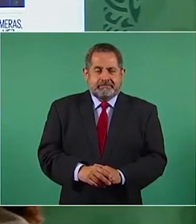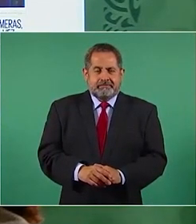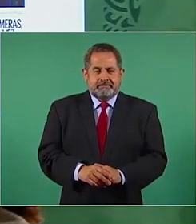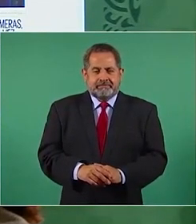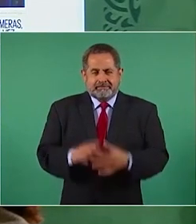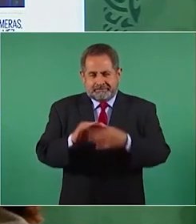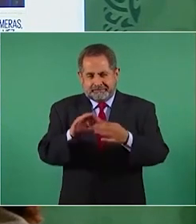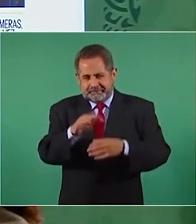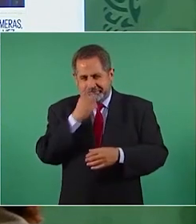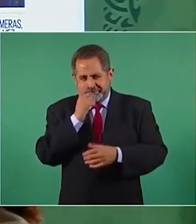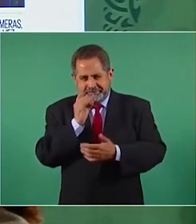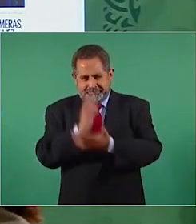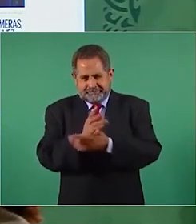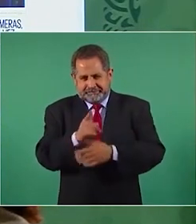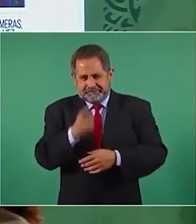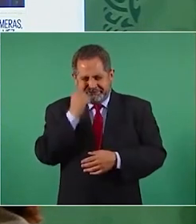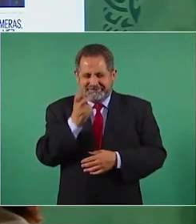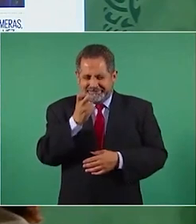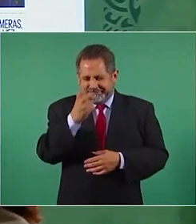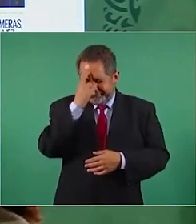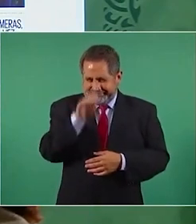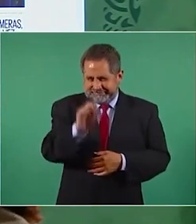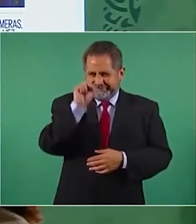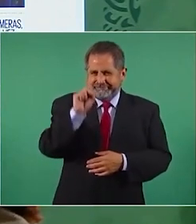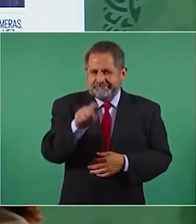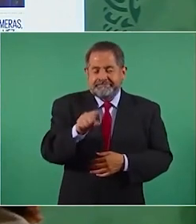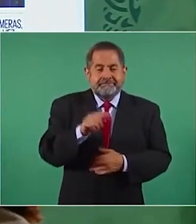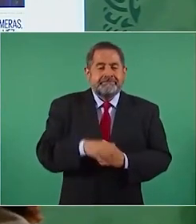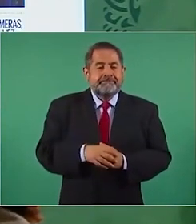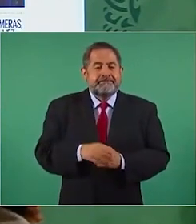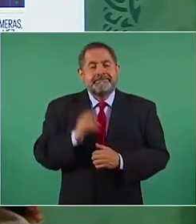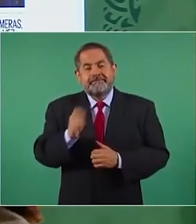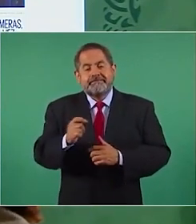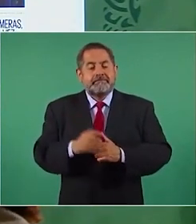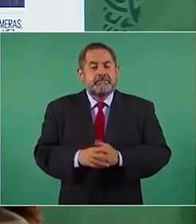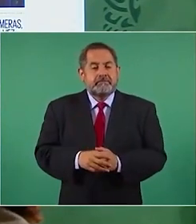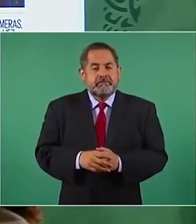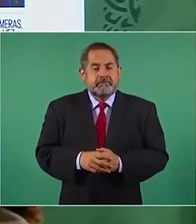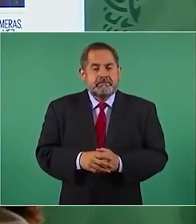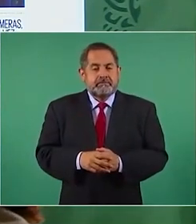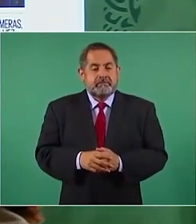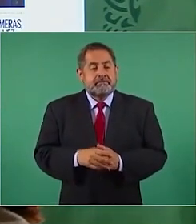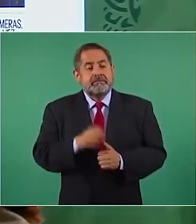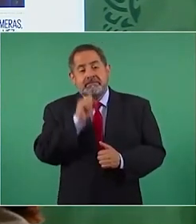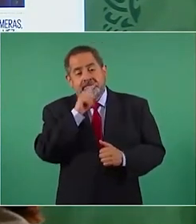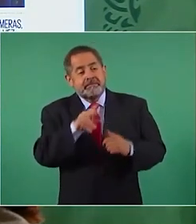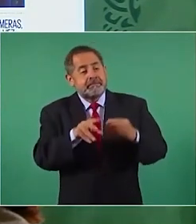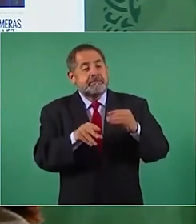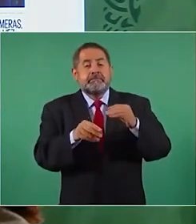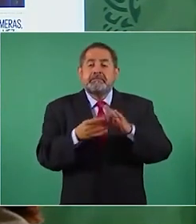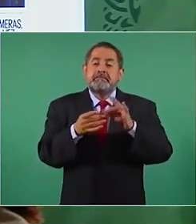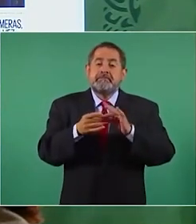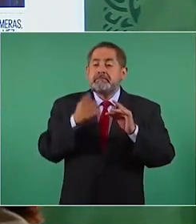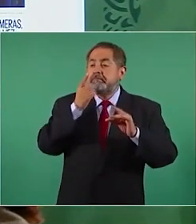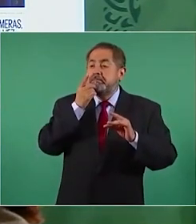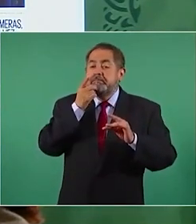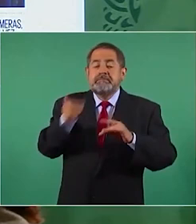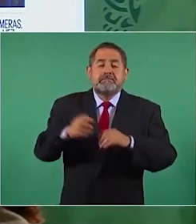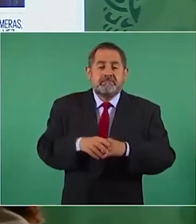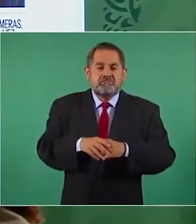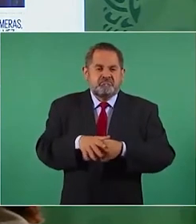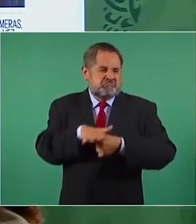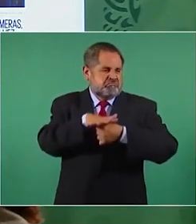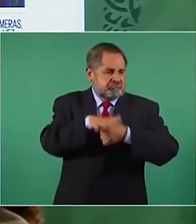¿Dónde está esto de se obliga a los trabajadores? Además, reportan presiones